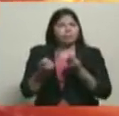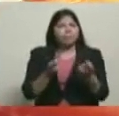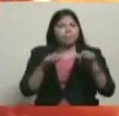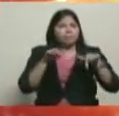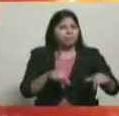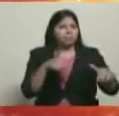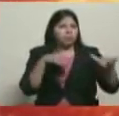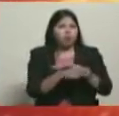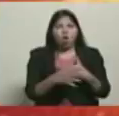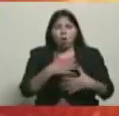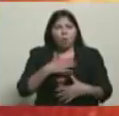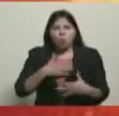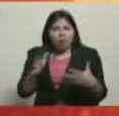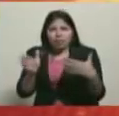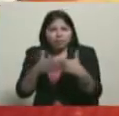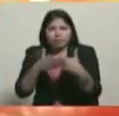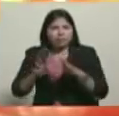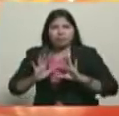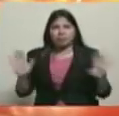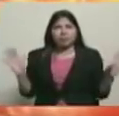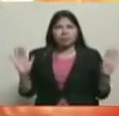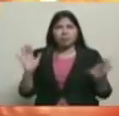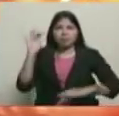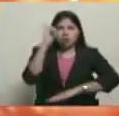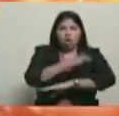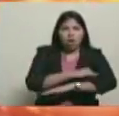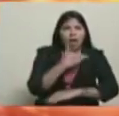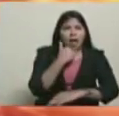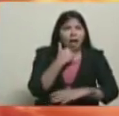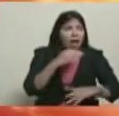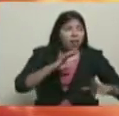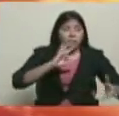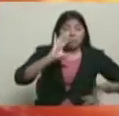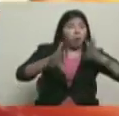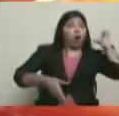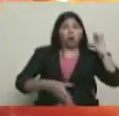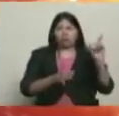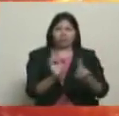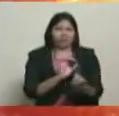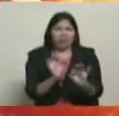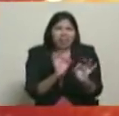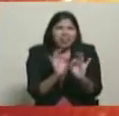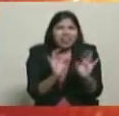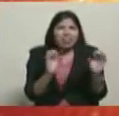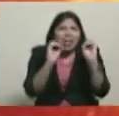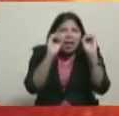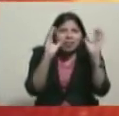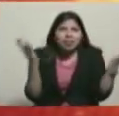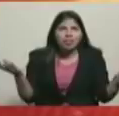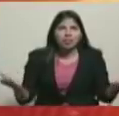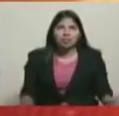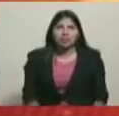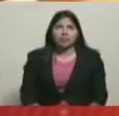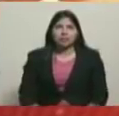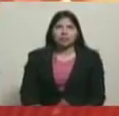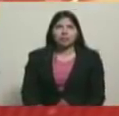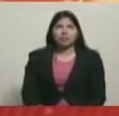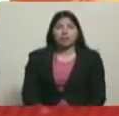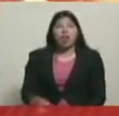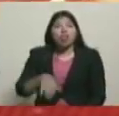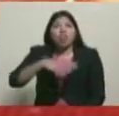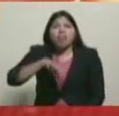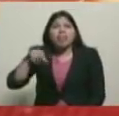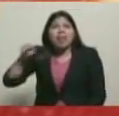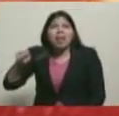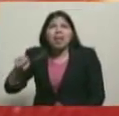No hay ninguna actividad normal dentro de la base aérea de Carlota, más allá de la seguridad, que se debe prestar en estos pisos. ¿Dónde están ellos?